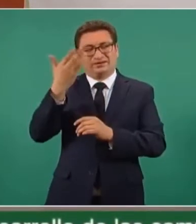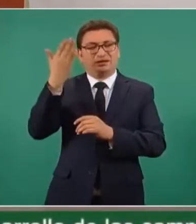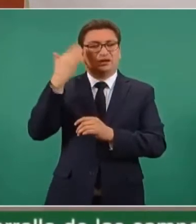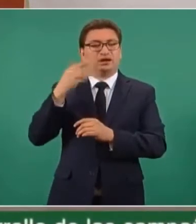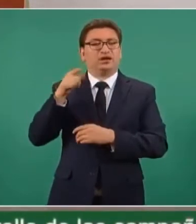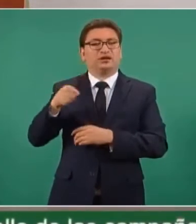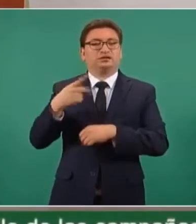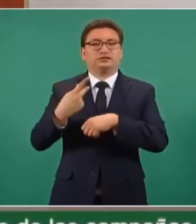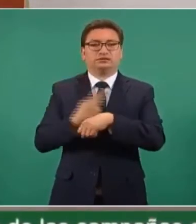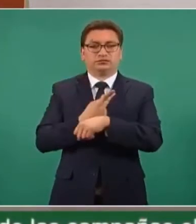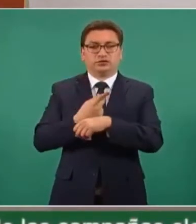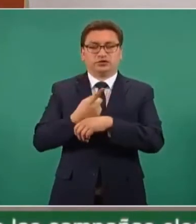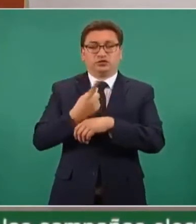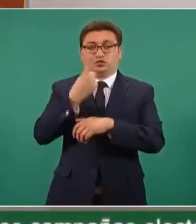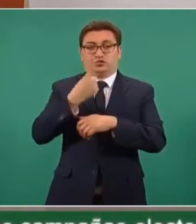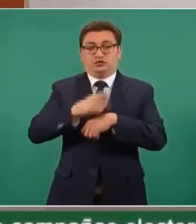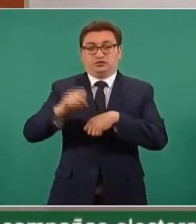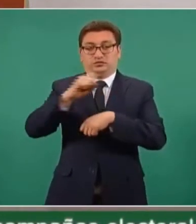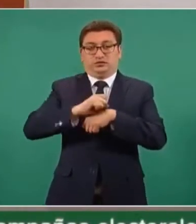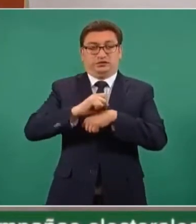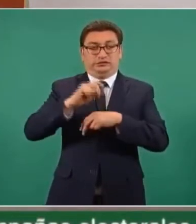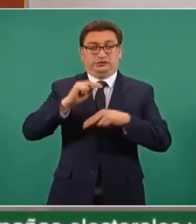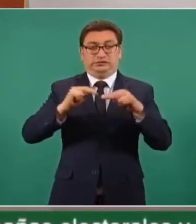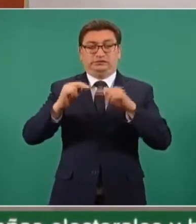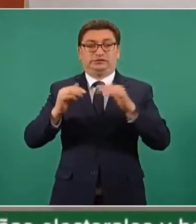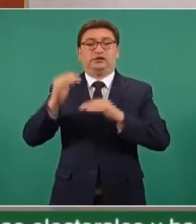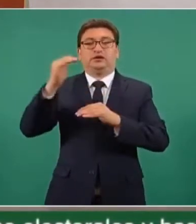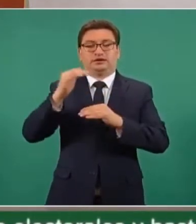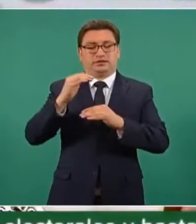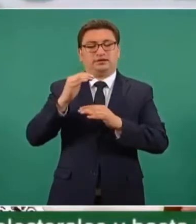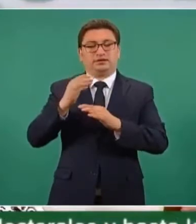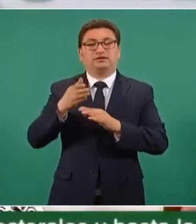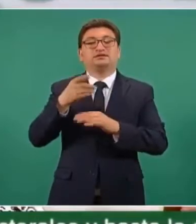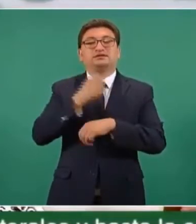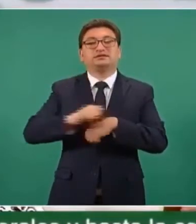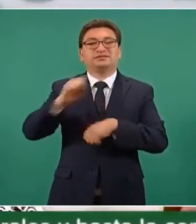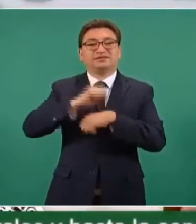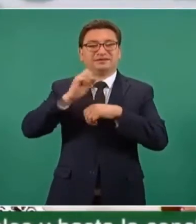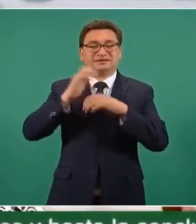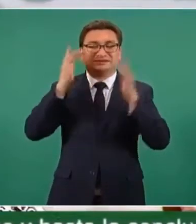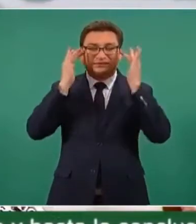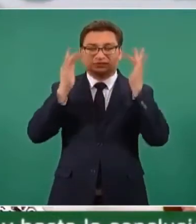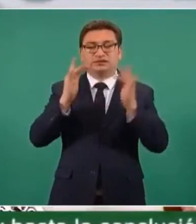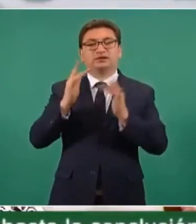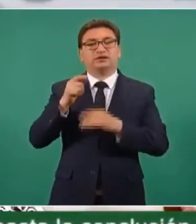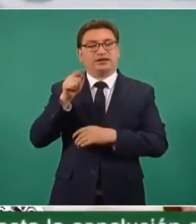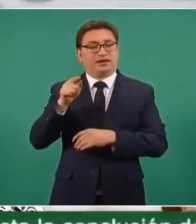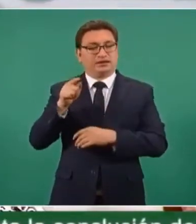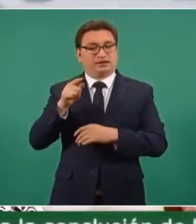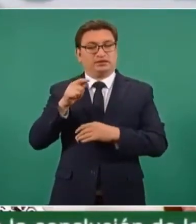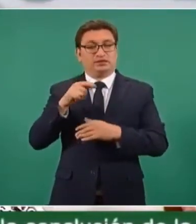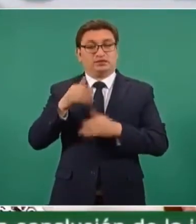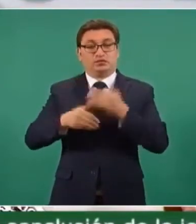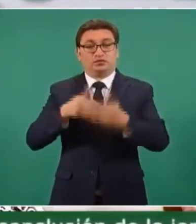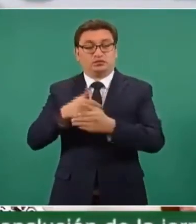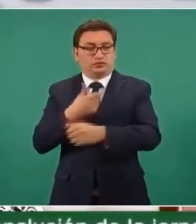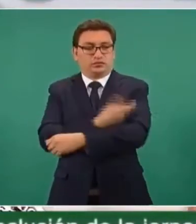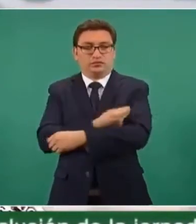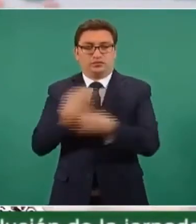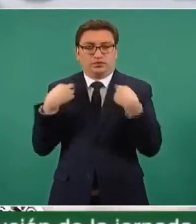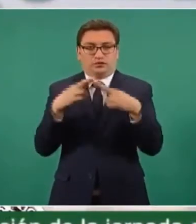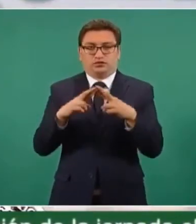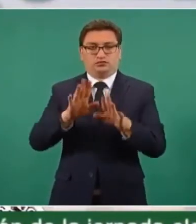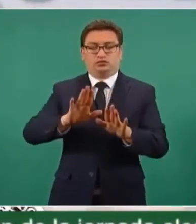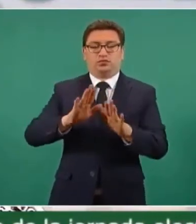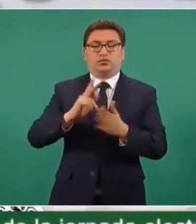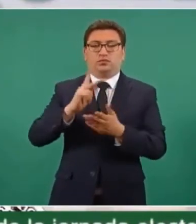anticipación a la Semana Mayor, al periodo de Semana Santa, decidimos no avanzar en la vacunación a personal educativo